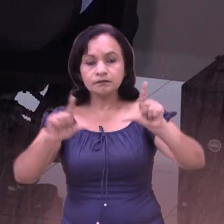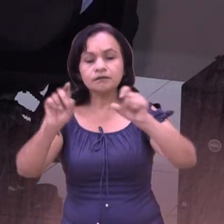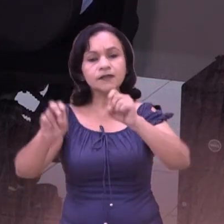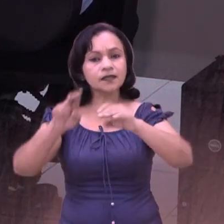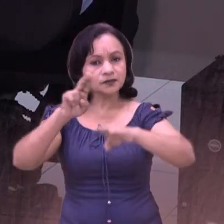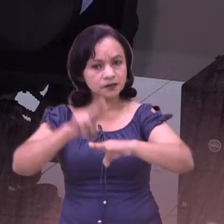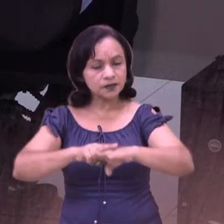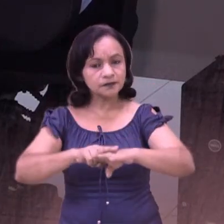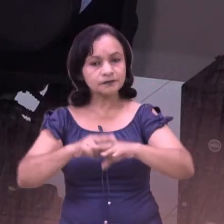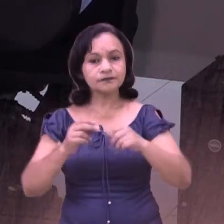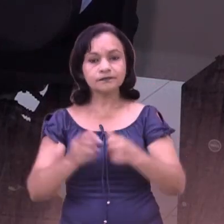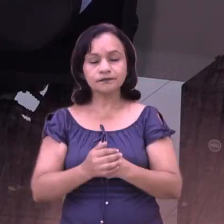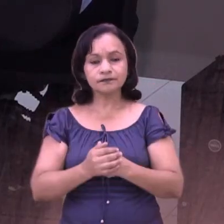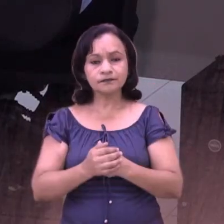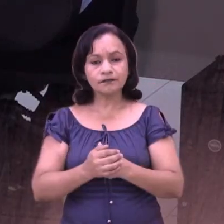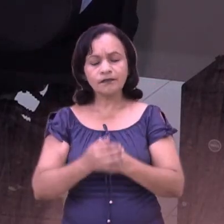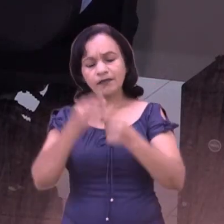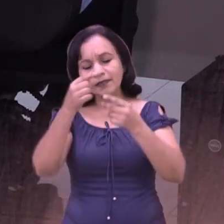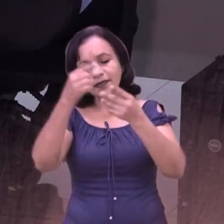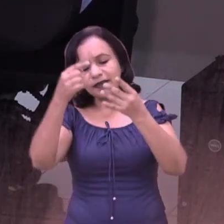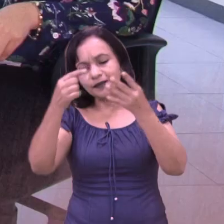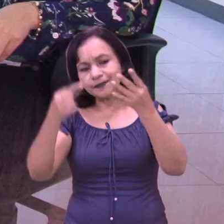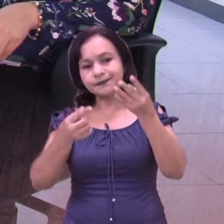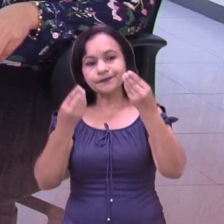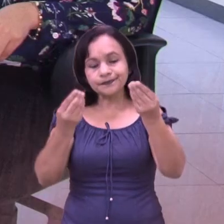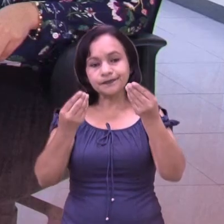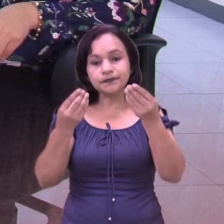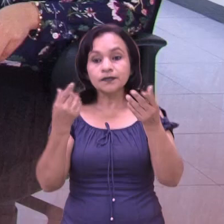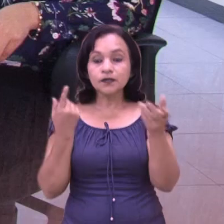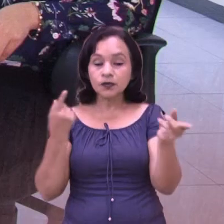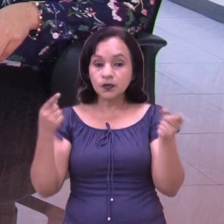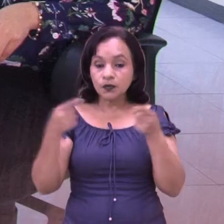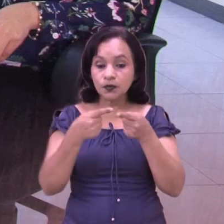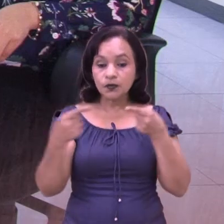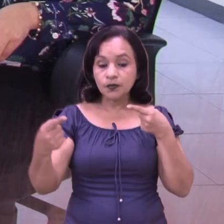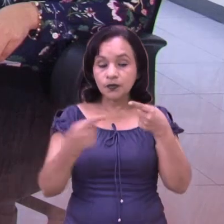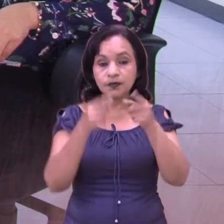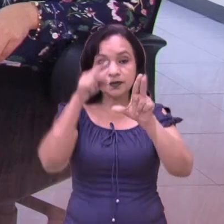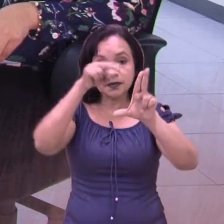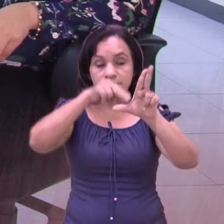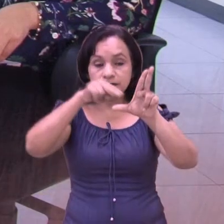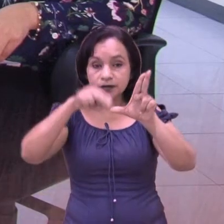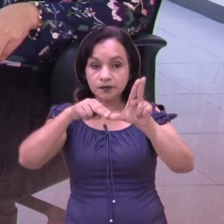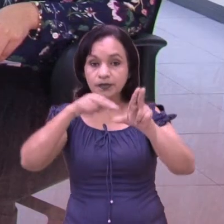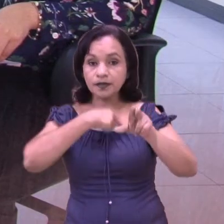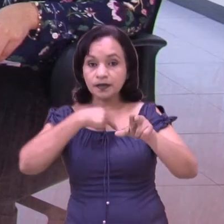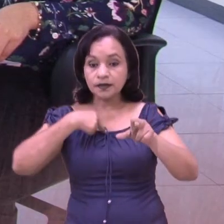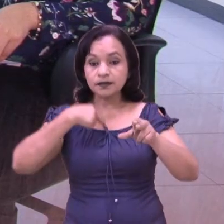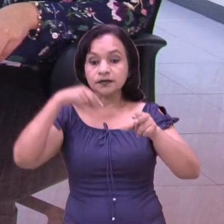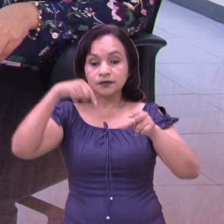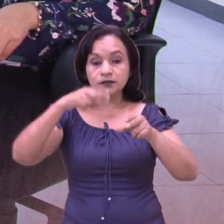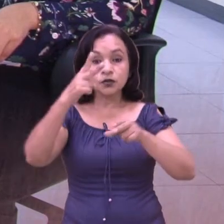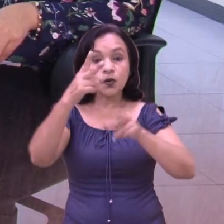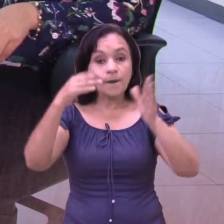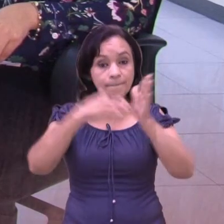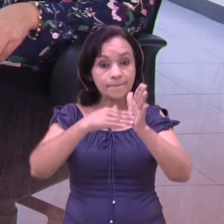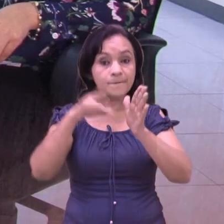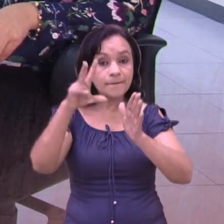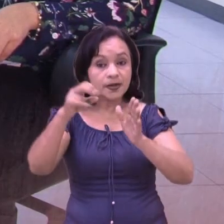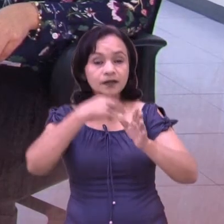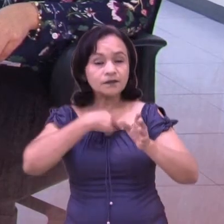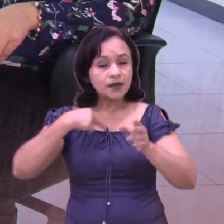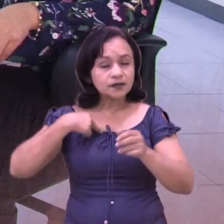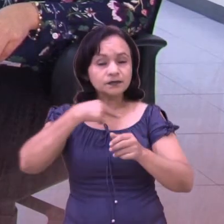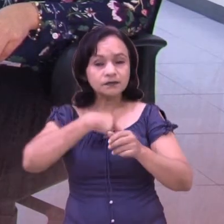de esas infraestructuras a nivel nacional. En fin, la estrategia que el SINAPRES desarrolla durante, o va a